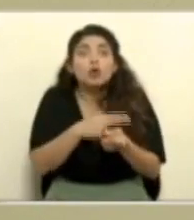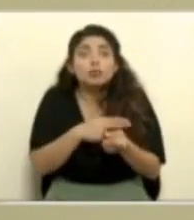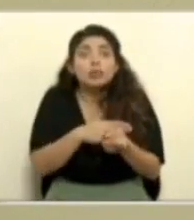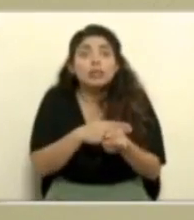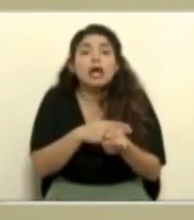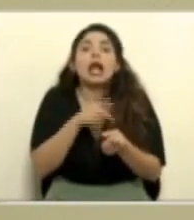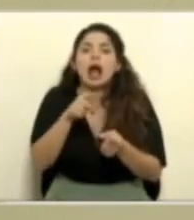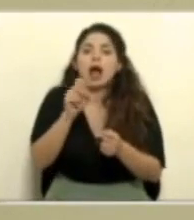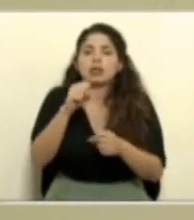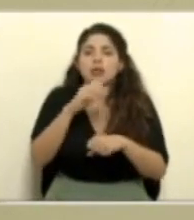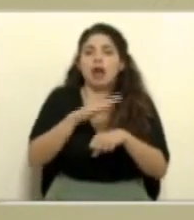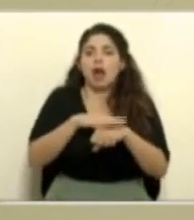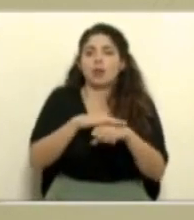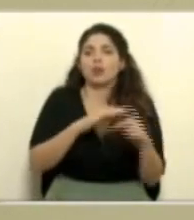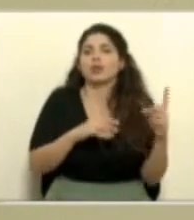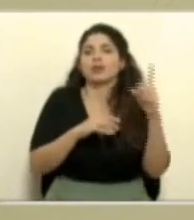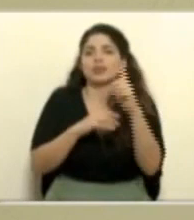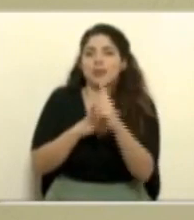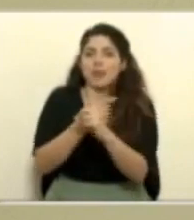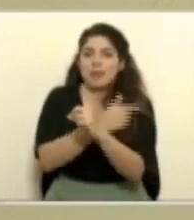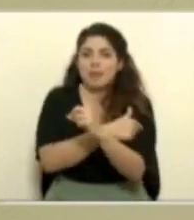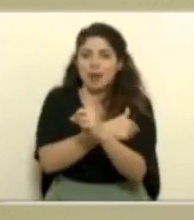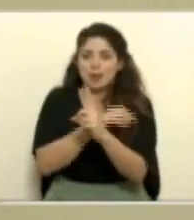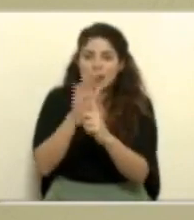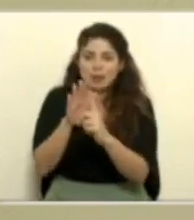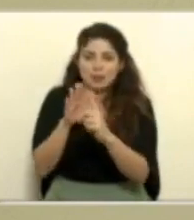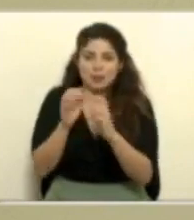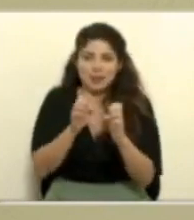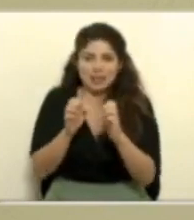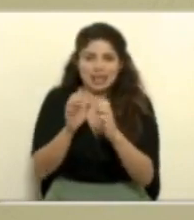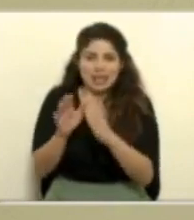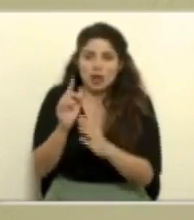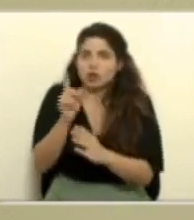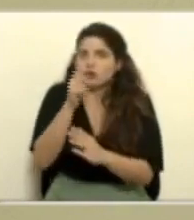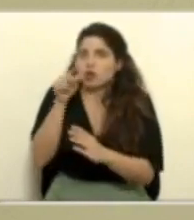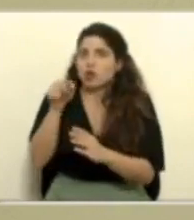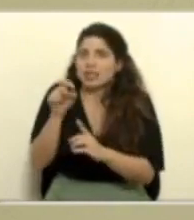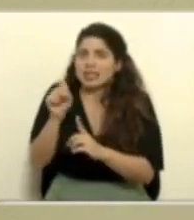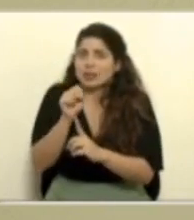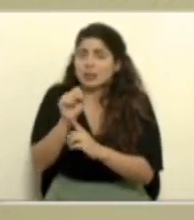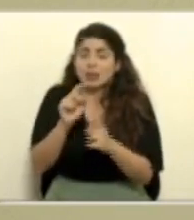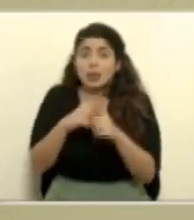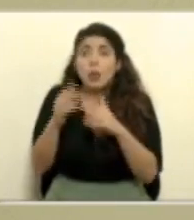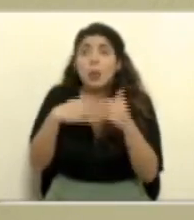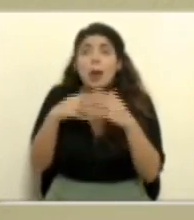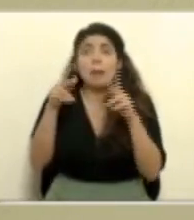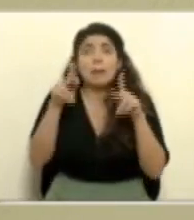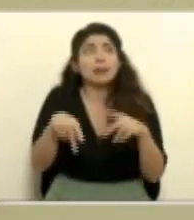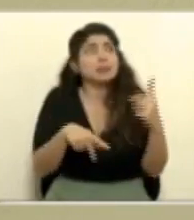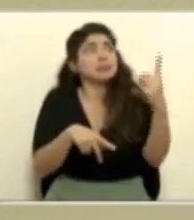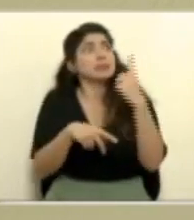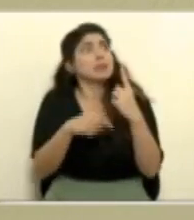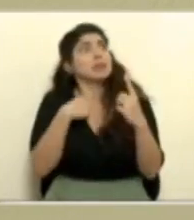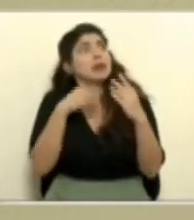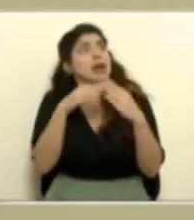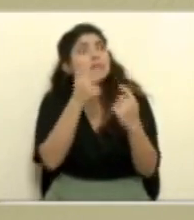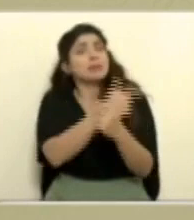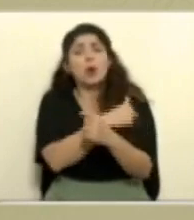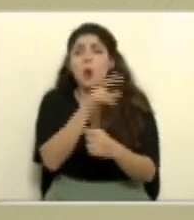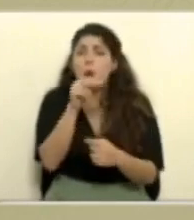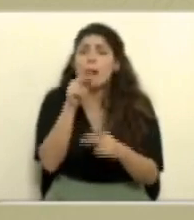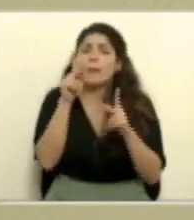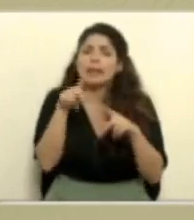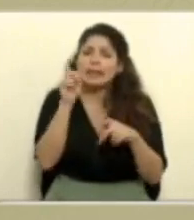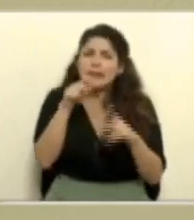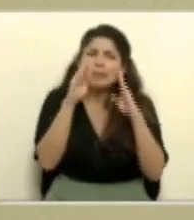se ha autorizado lo que se ha podido manejar dentro de la logística pero siempre es importante que la gente esté al tanto que esté comunicada que